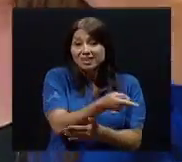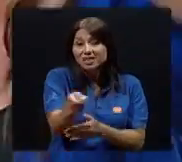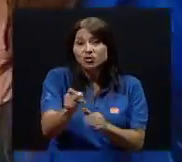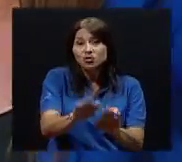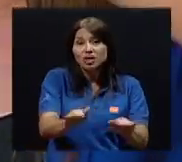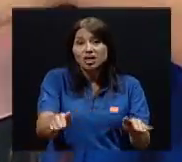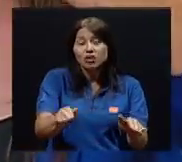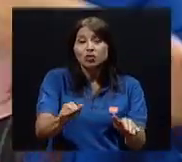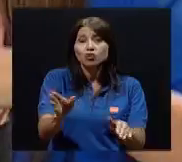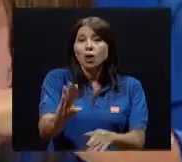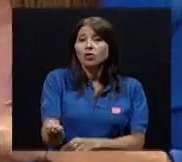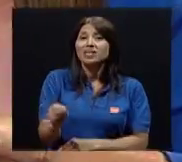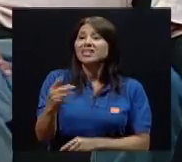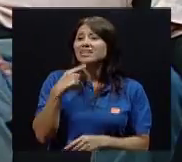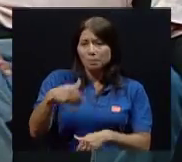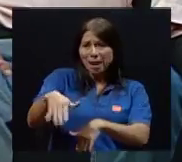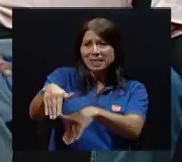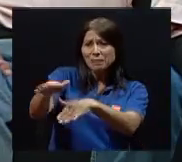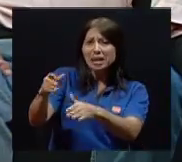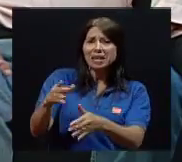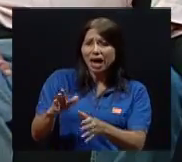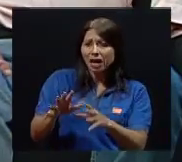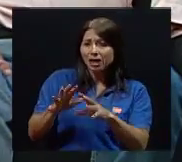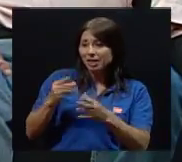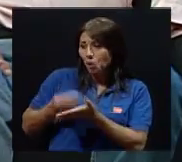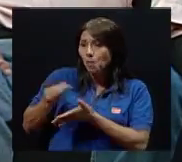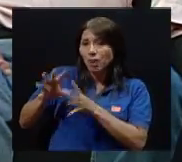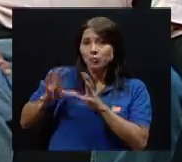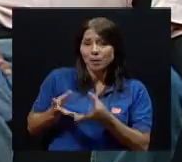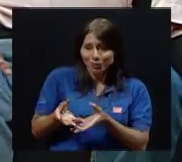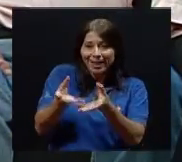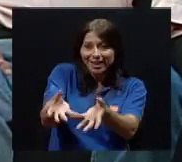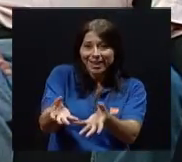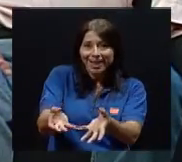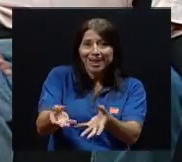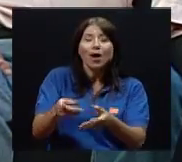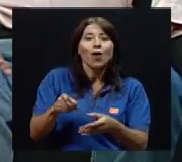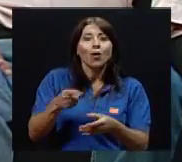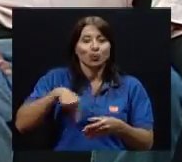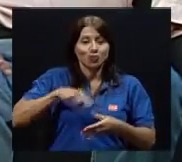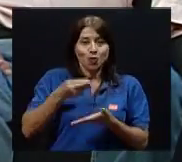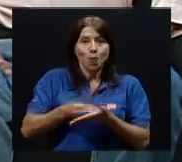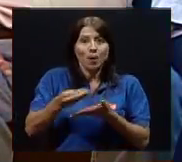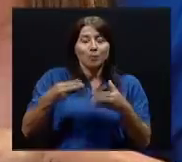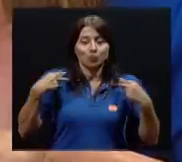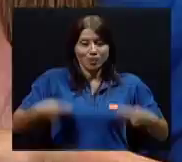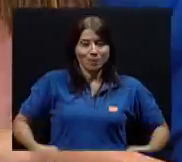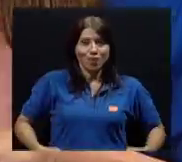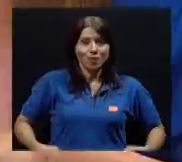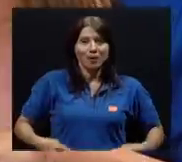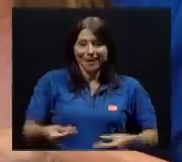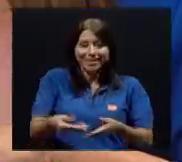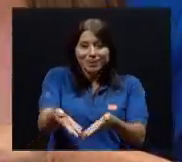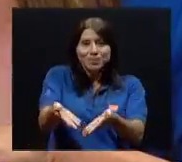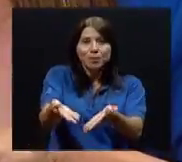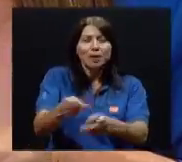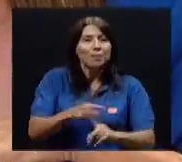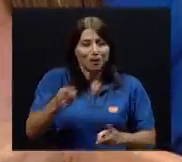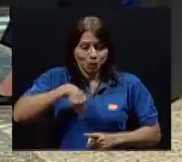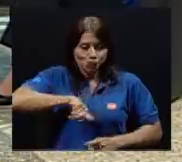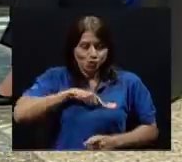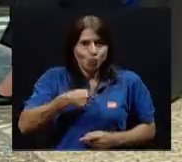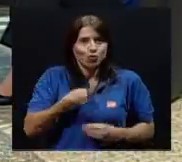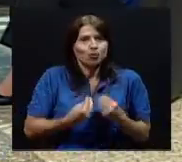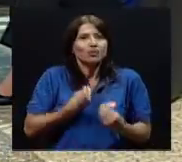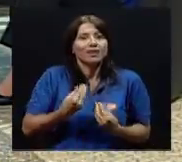pelota, les compro el informe, pero no nos ponemos tampoco las tenis nosotros y nosotras. Entonces, me gustaría una reflexión en ese sentido, Isaura.